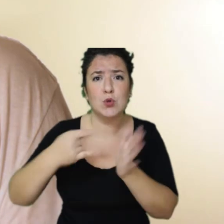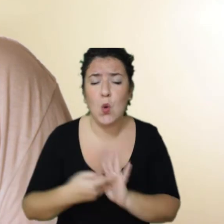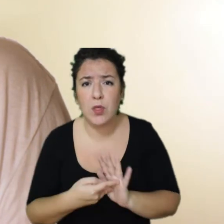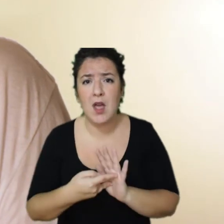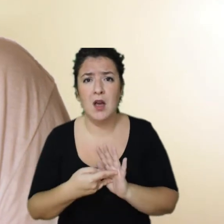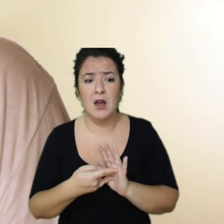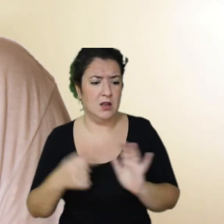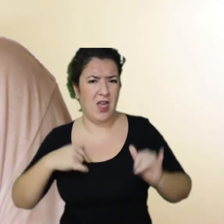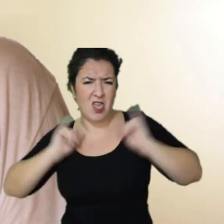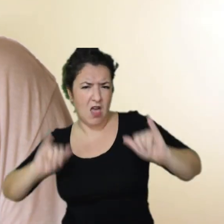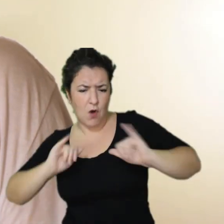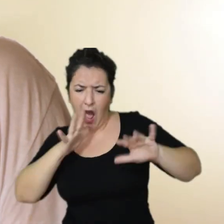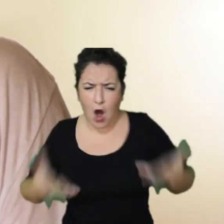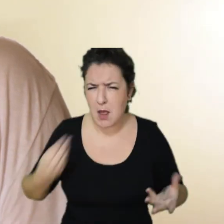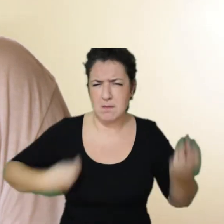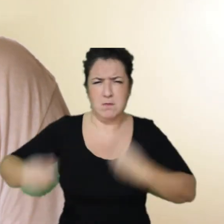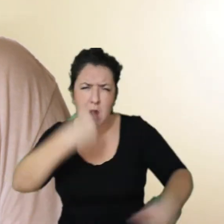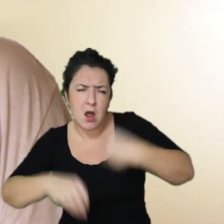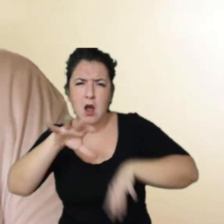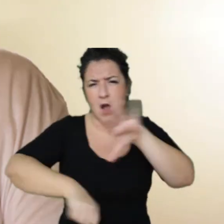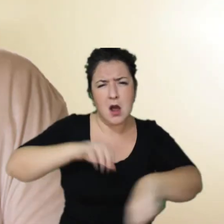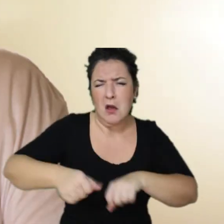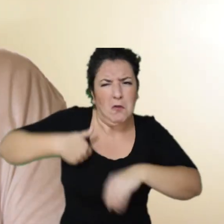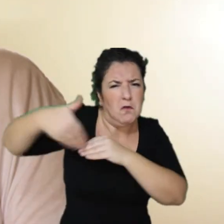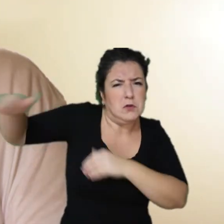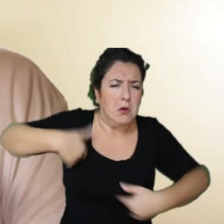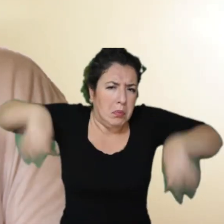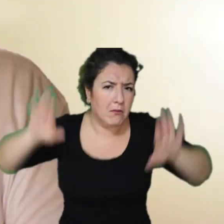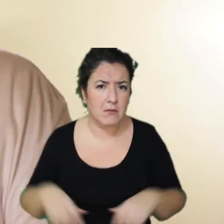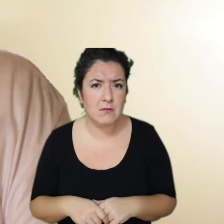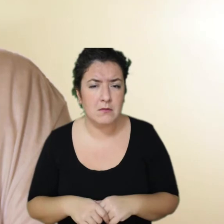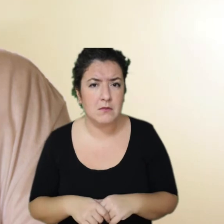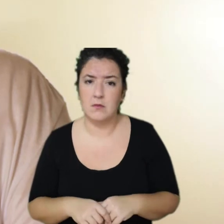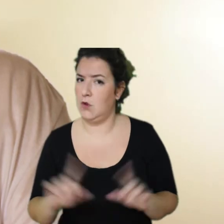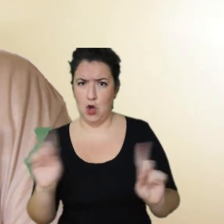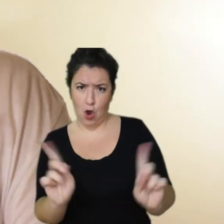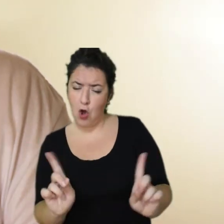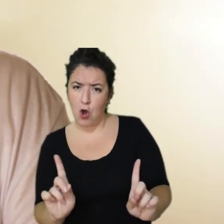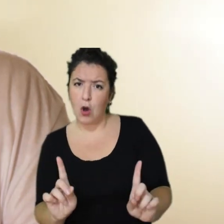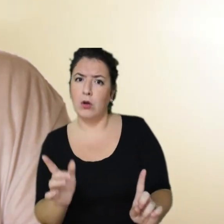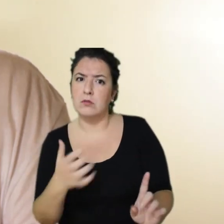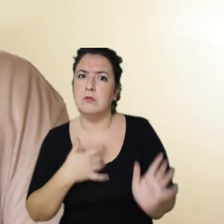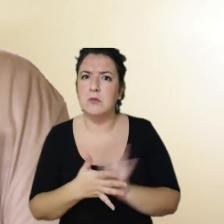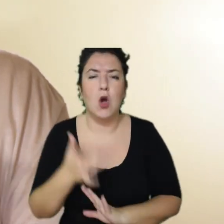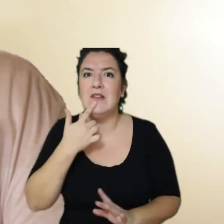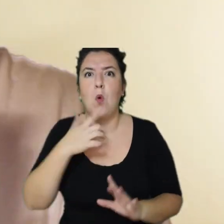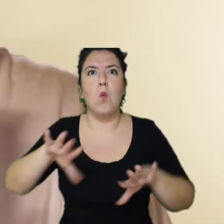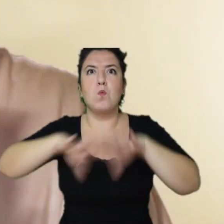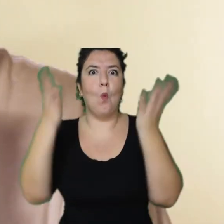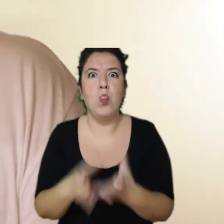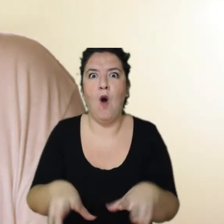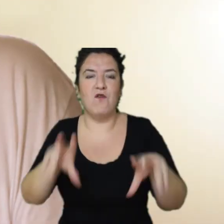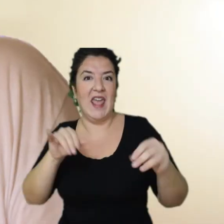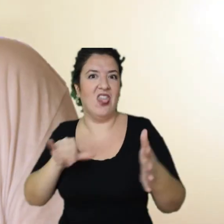el momento sin preocuparnos de lo que viene después? Bueno, no, vamos a ver. Ni está todo perdido, ni se trata del fin del mundo.